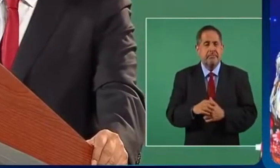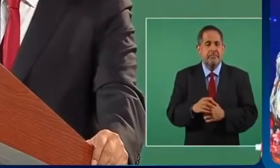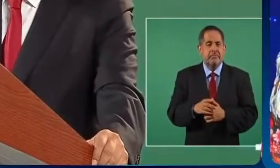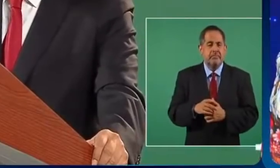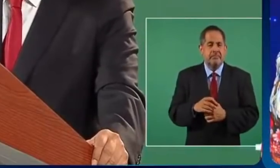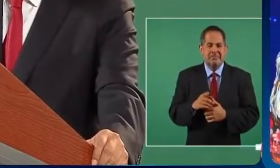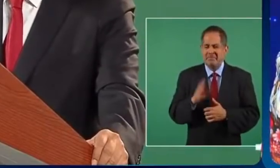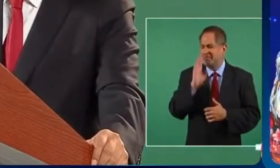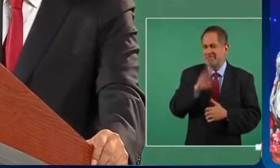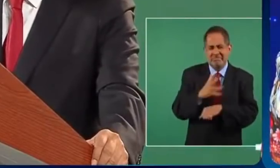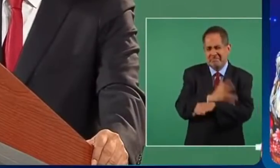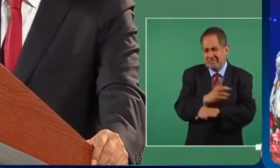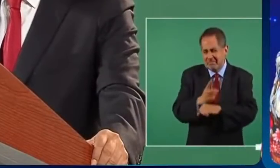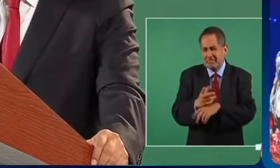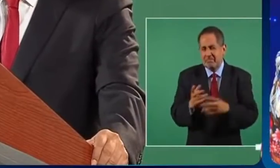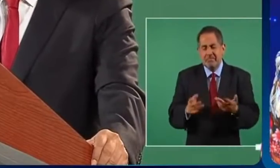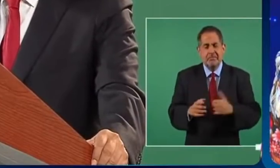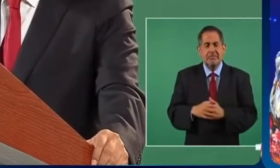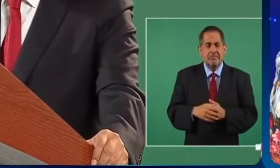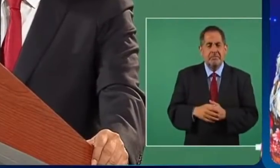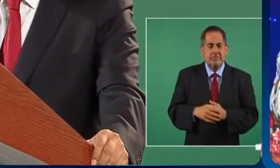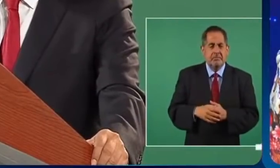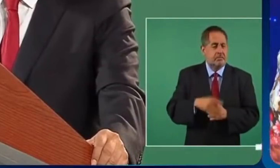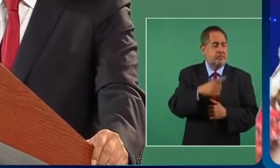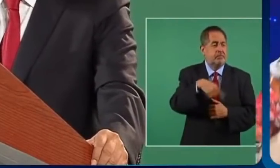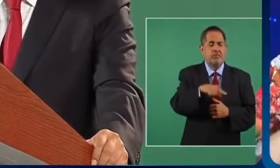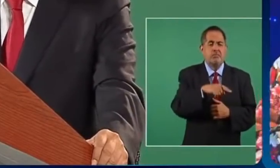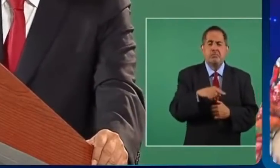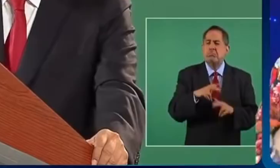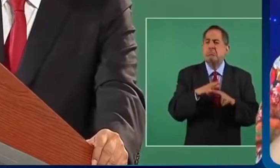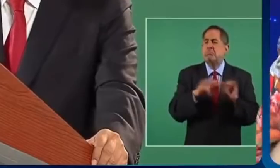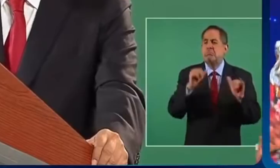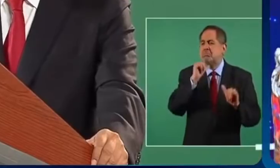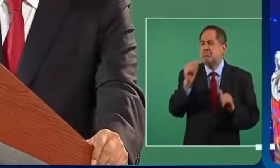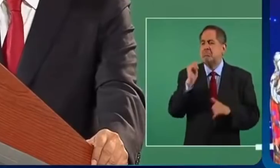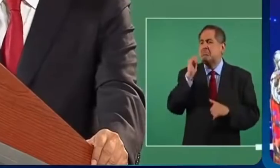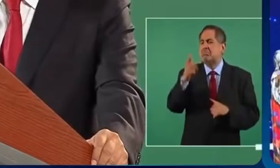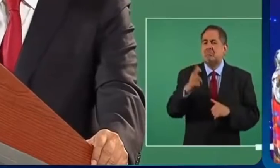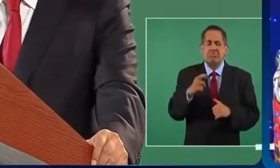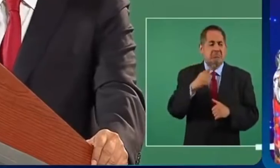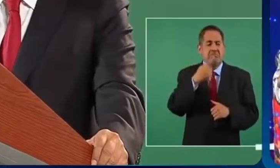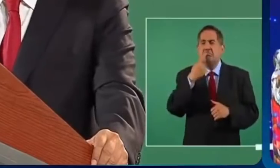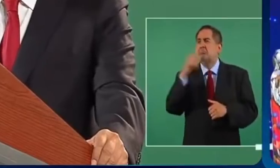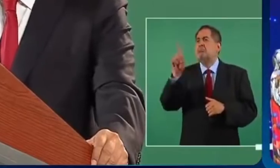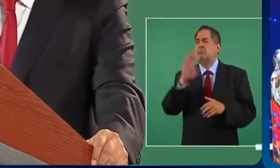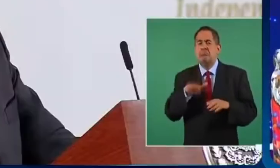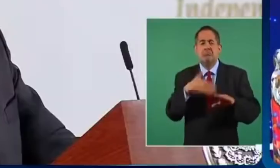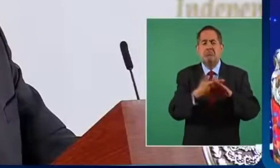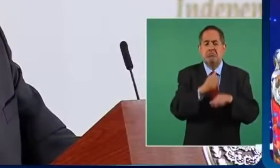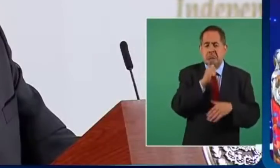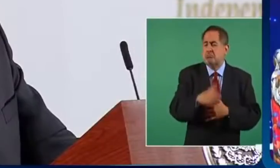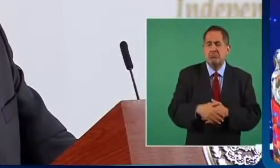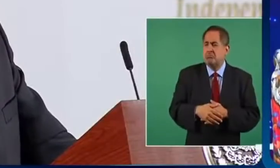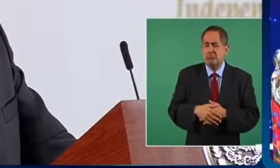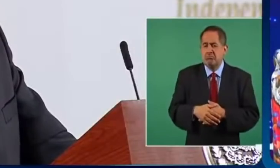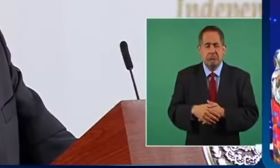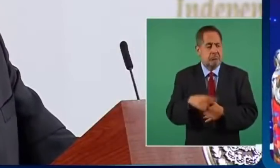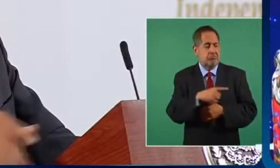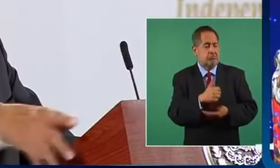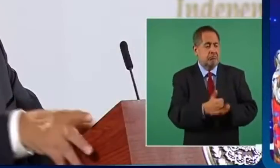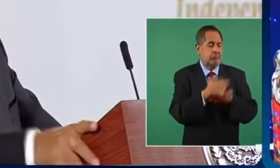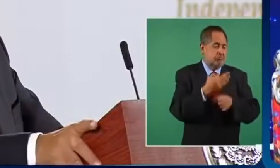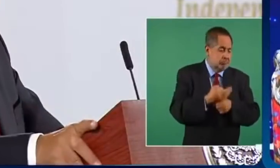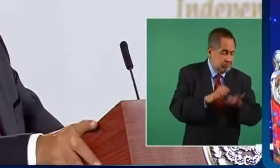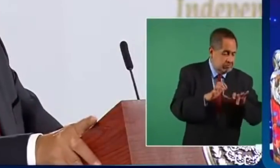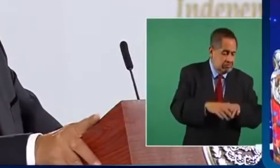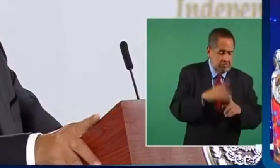hacían un oficio una denuncia tenían ahí sus ayudantes